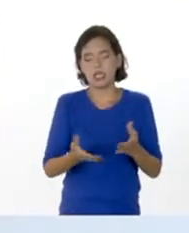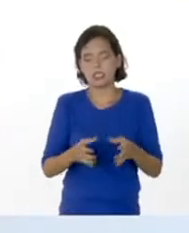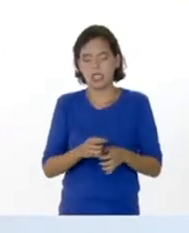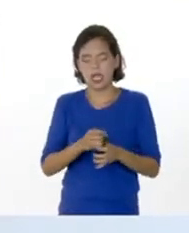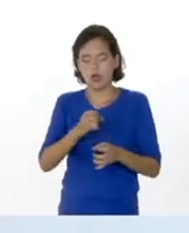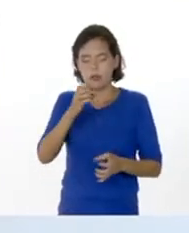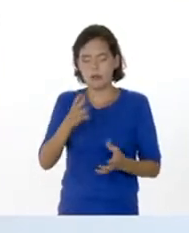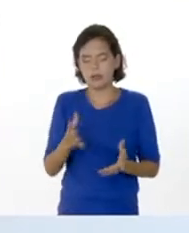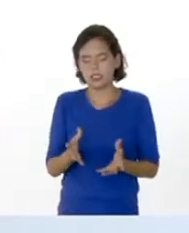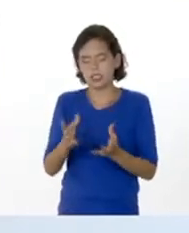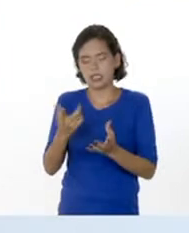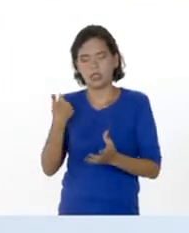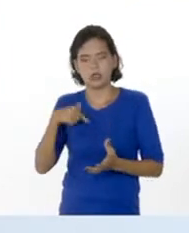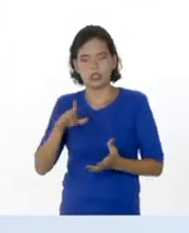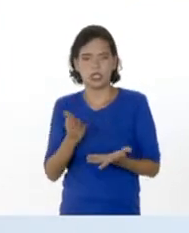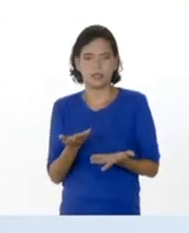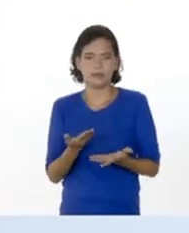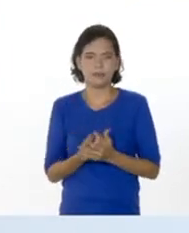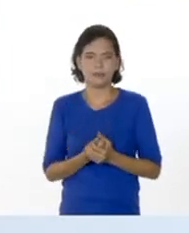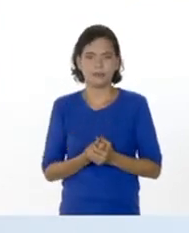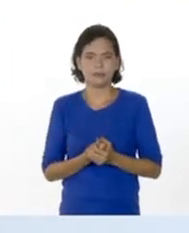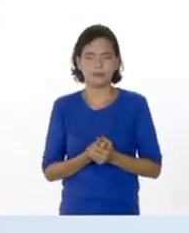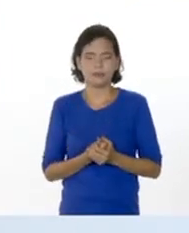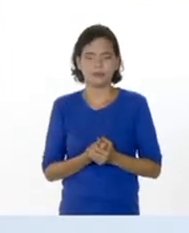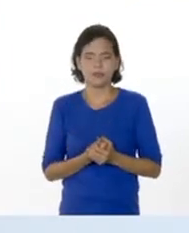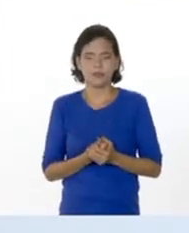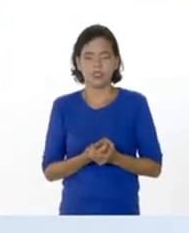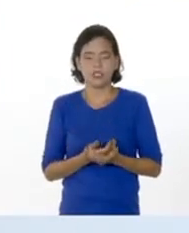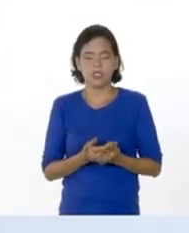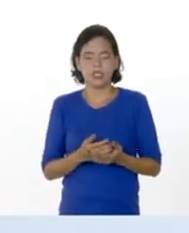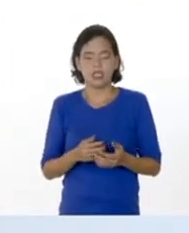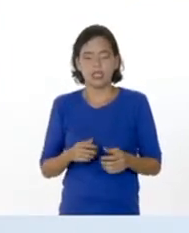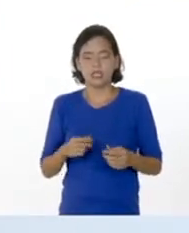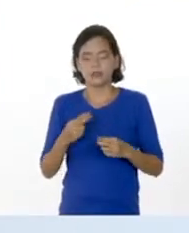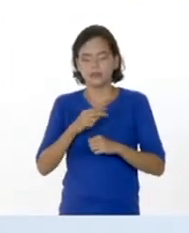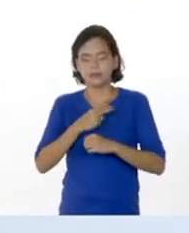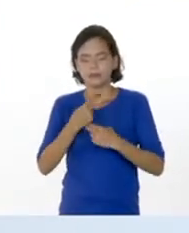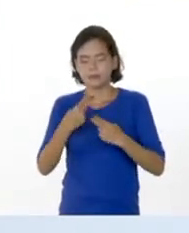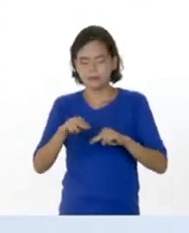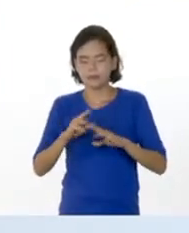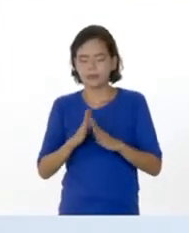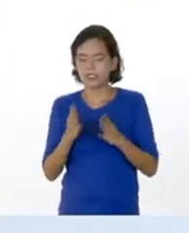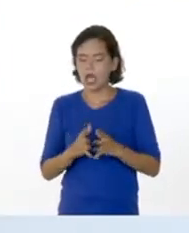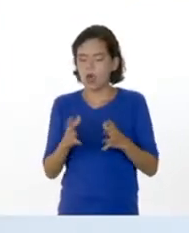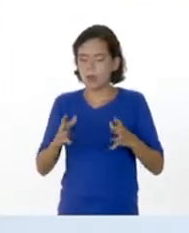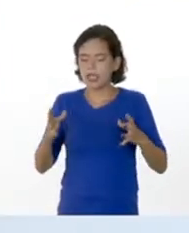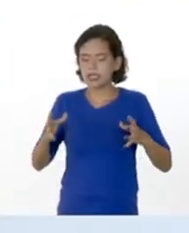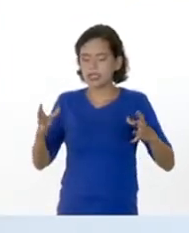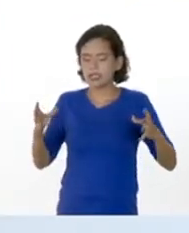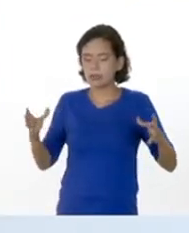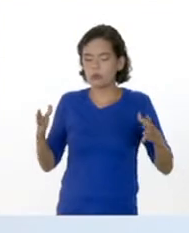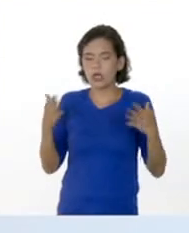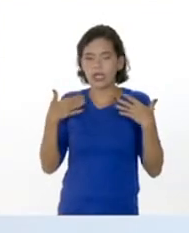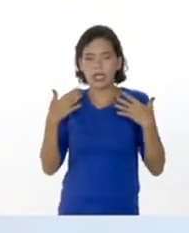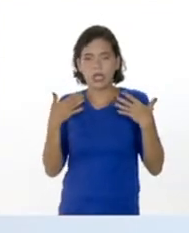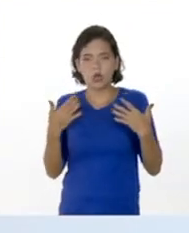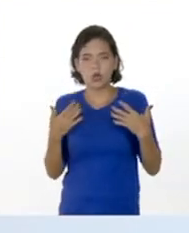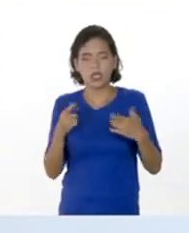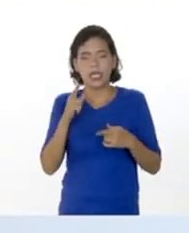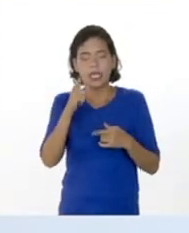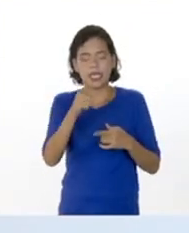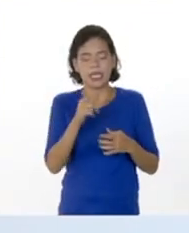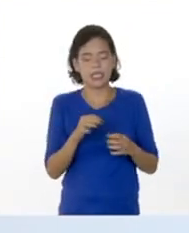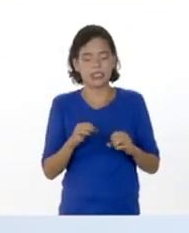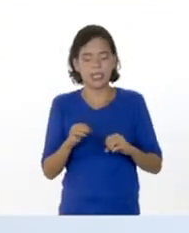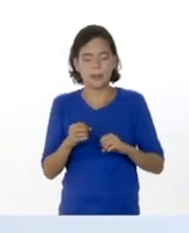los envases que los contienen. En la medida que aumentamos la temperatura, incrementamos mayor cantidad de calor, estas